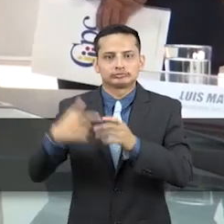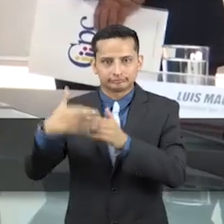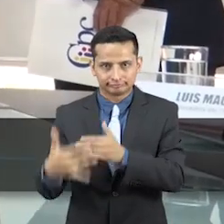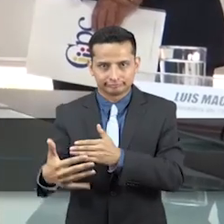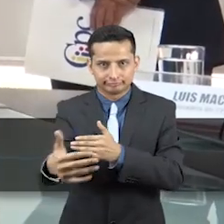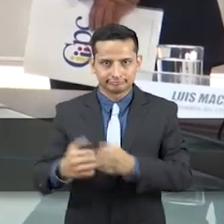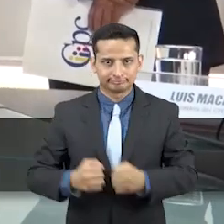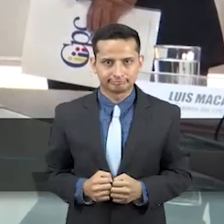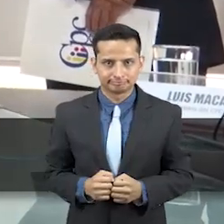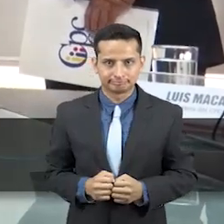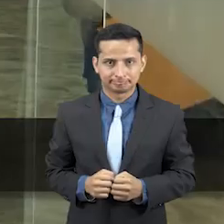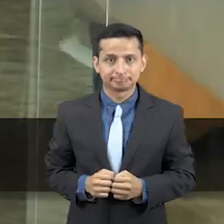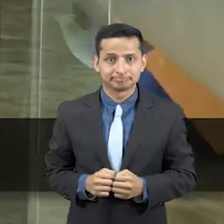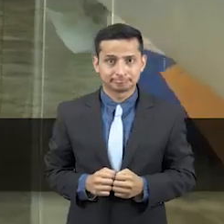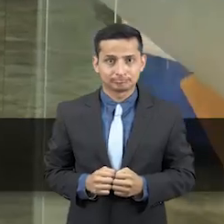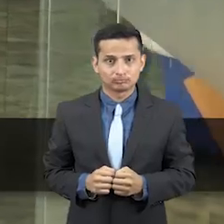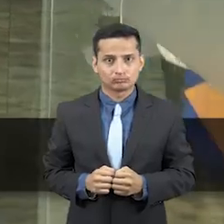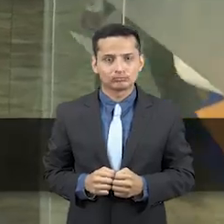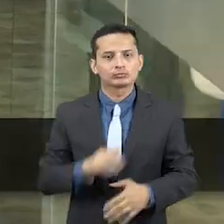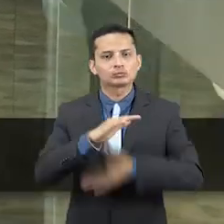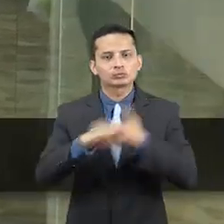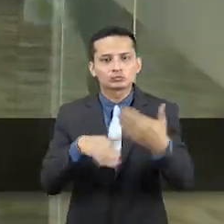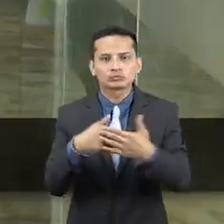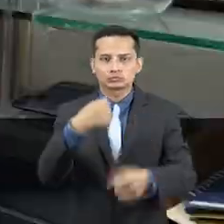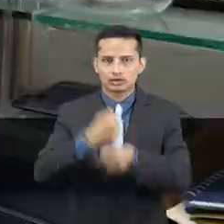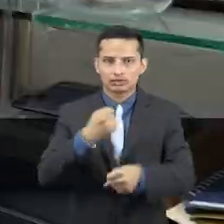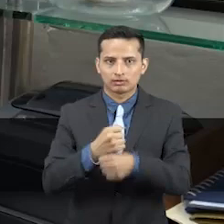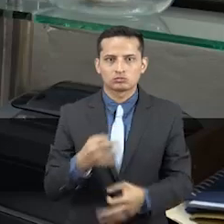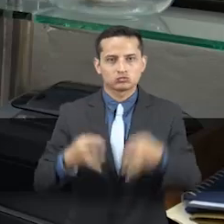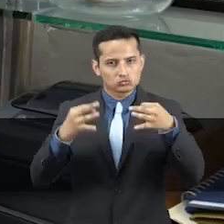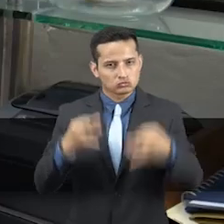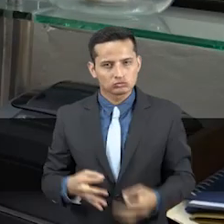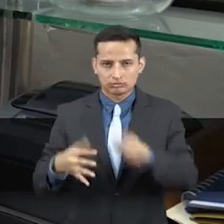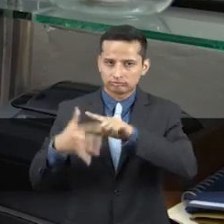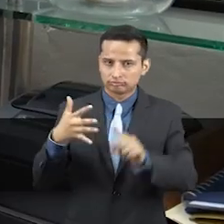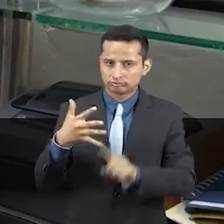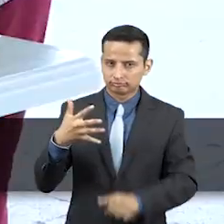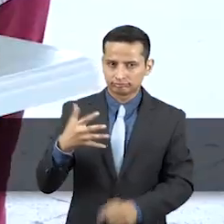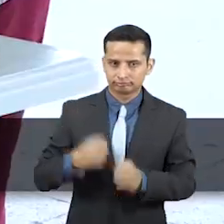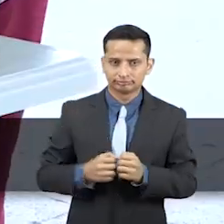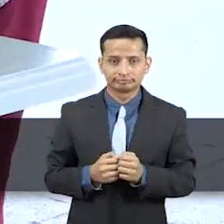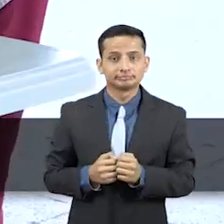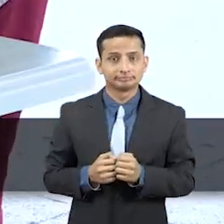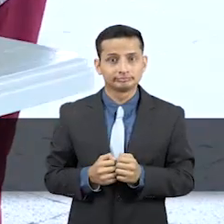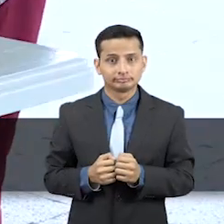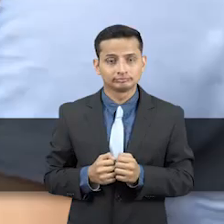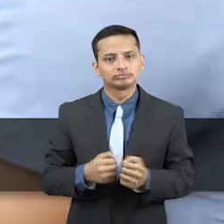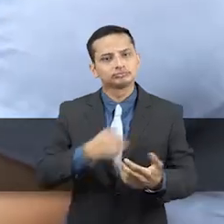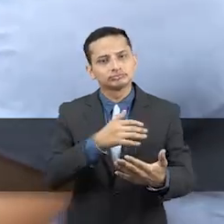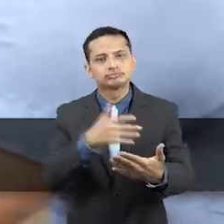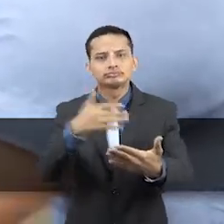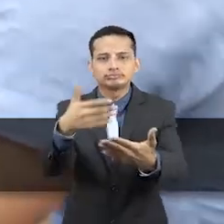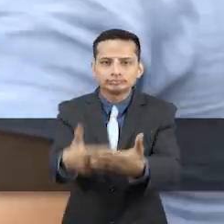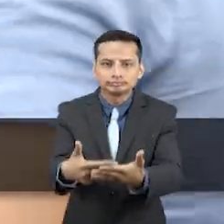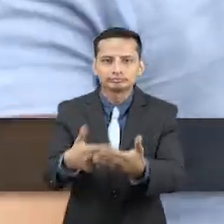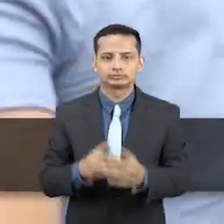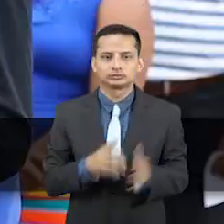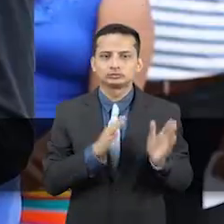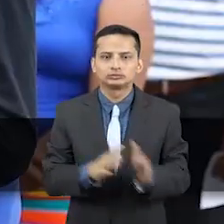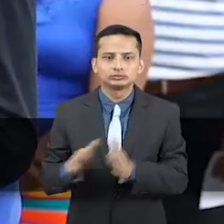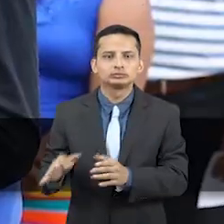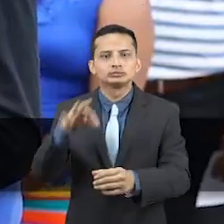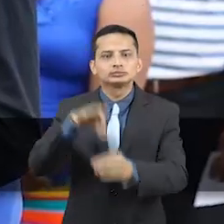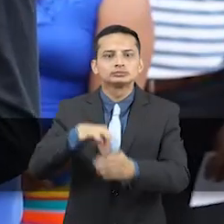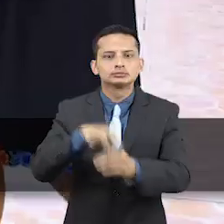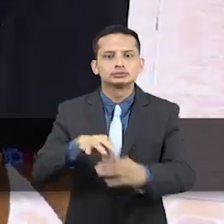2 de agosto de 2018. En estricto cumplimiento de los ejes de trabajo establecidos, organizan durante este periodo los procesos